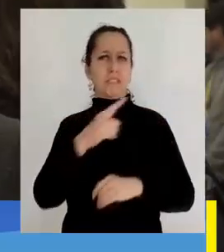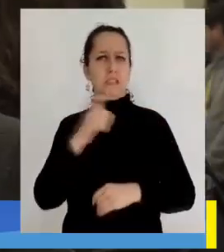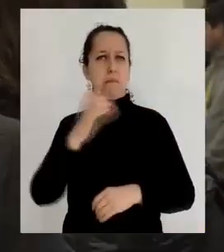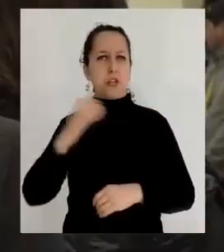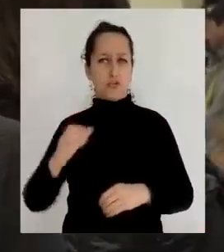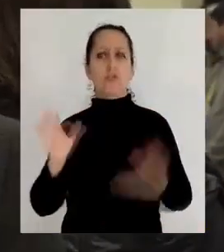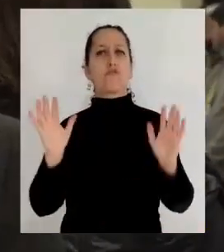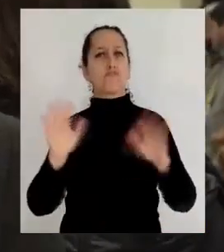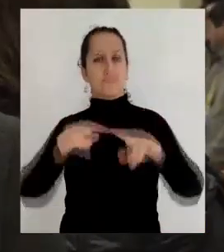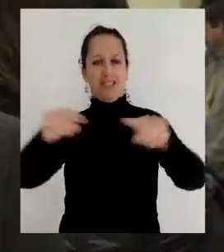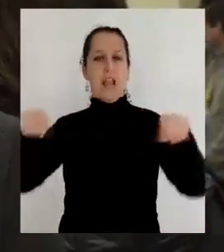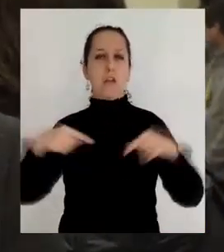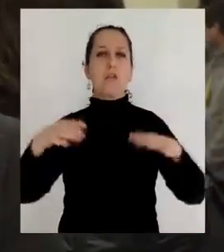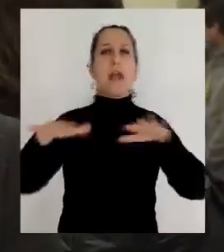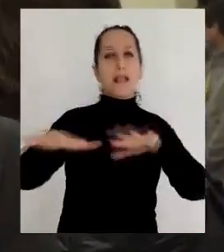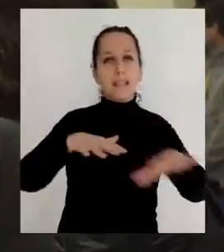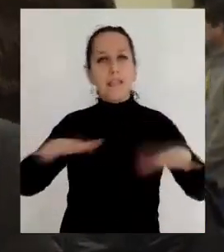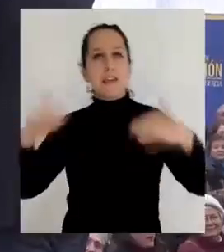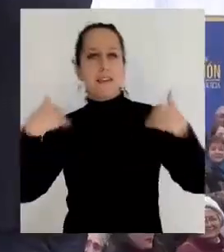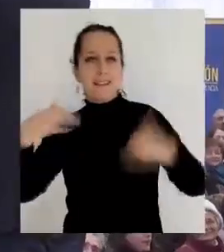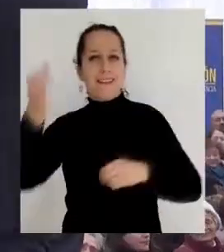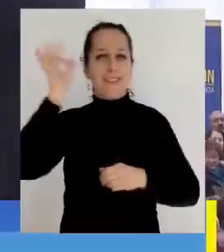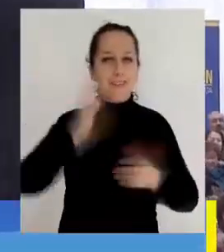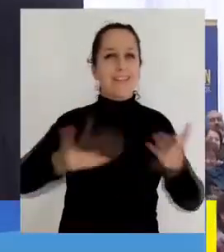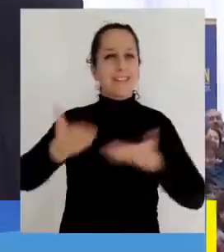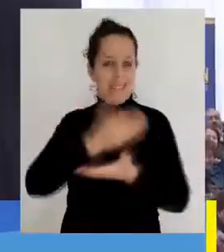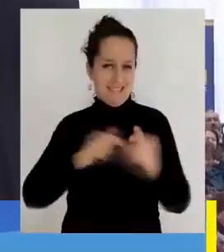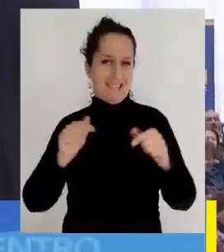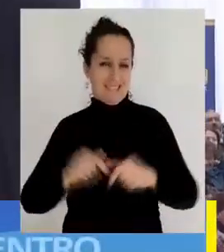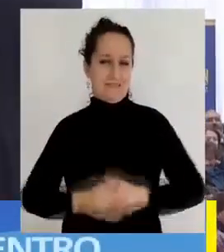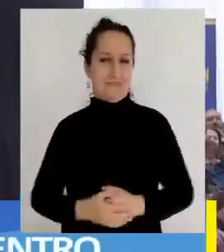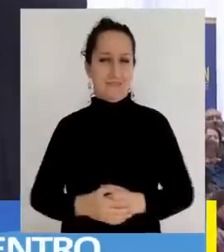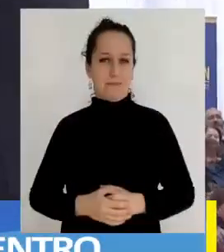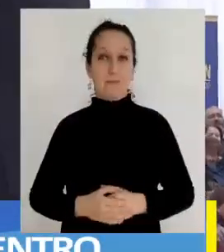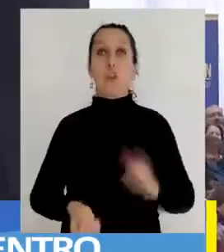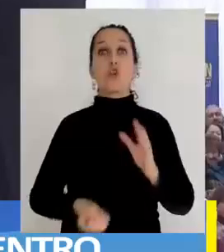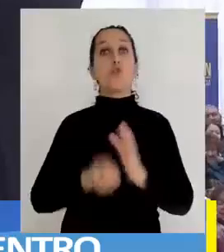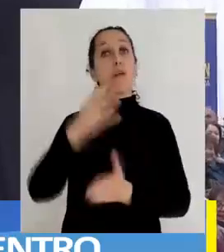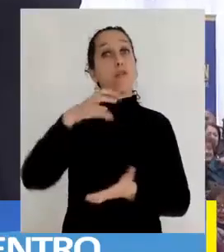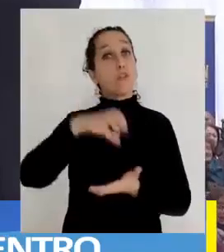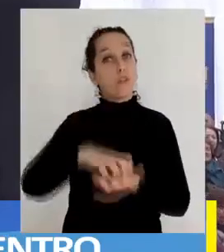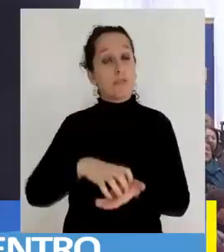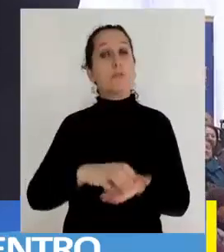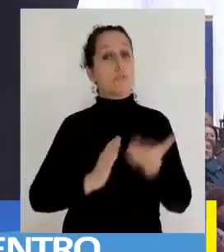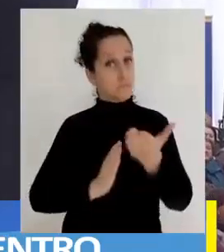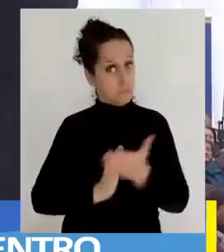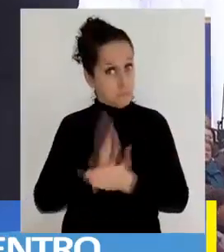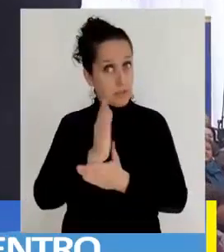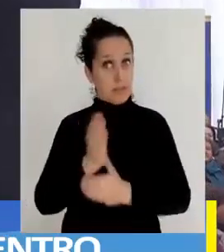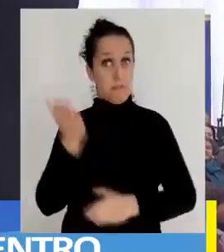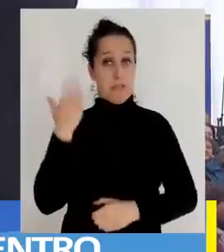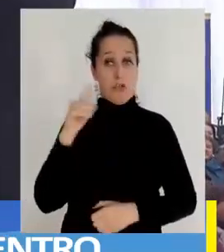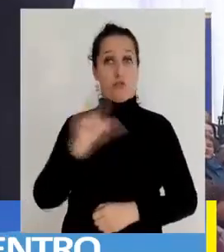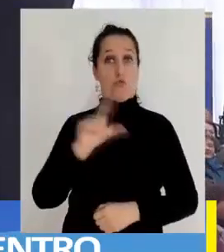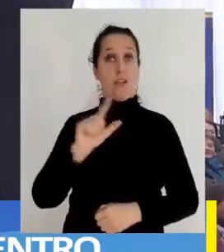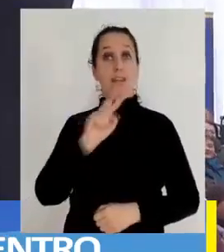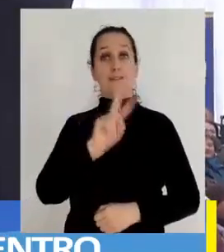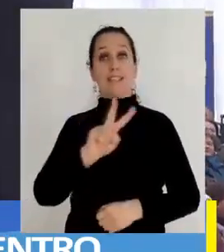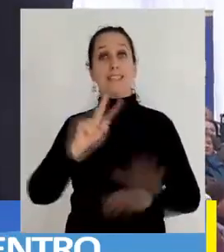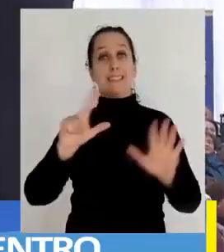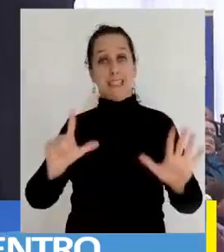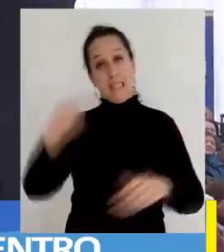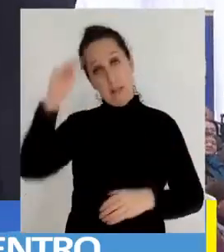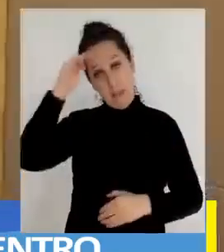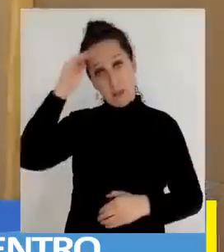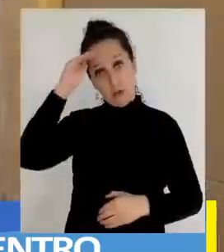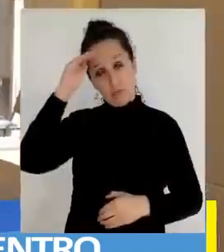más de 100 personas para poder hacer actividades allí. El nuevo centro integral comenzó a atender el pasado lunes